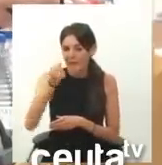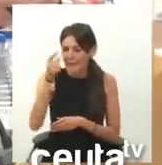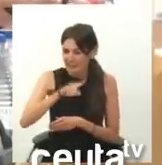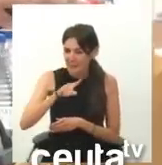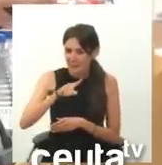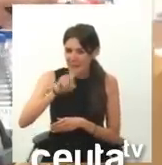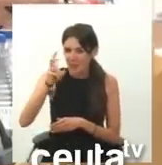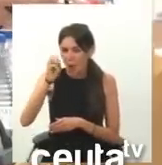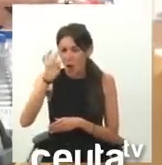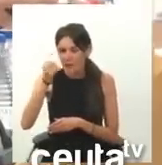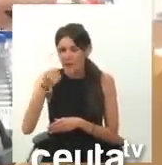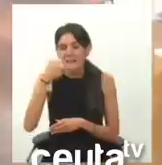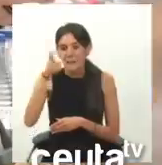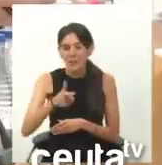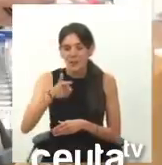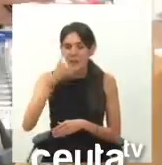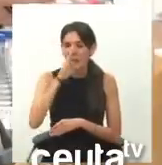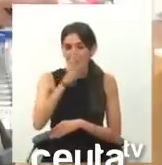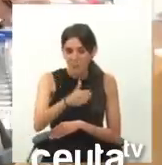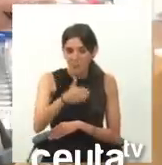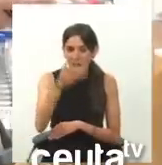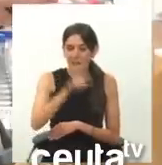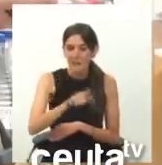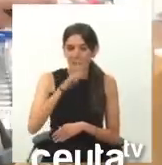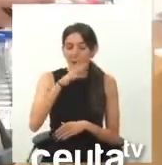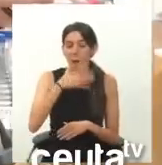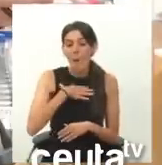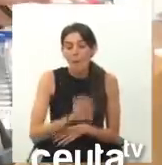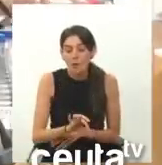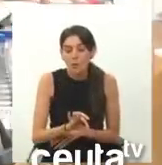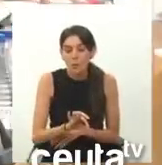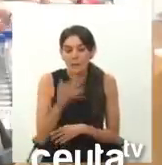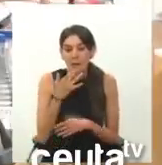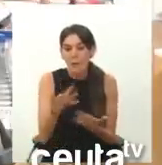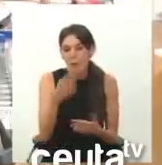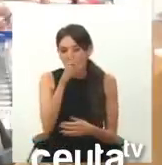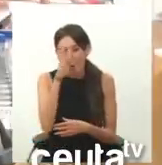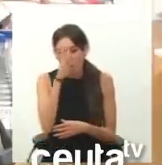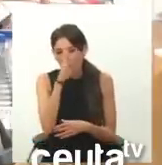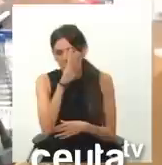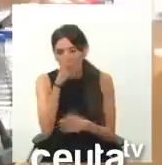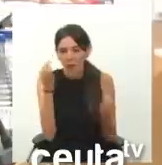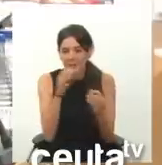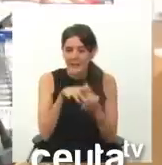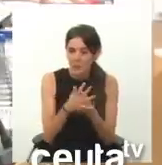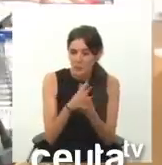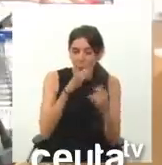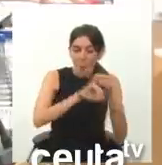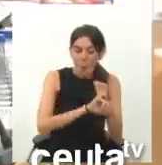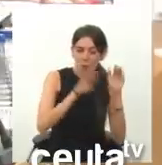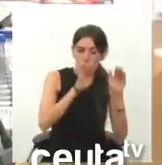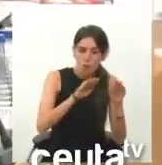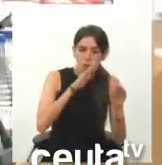con Mónica Oltra, la que está imputada por presuntamente haber ocultado que su marido